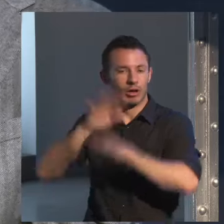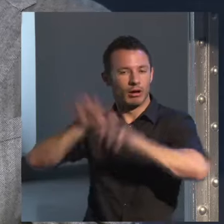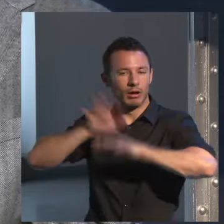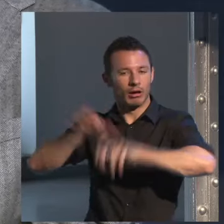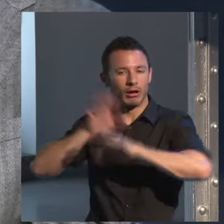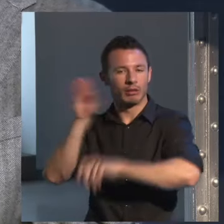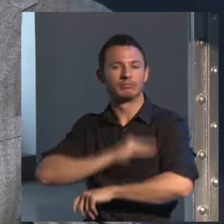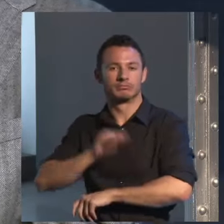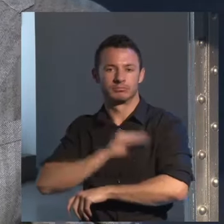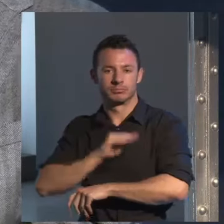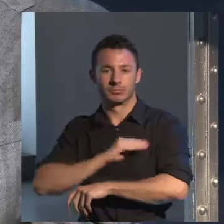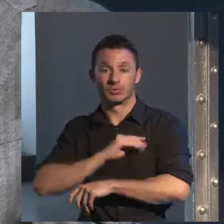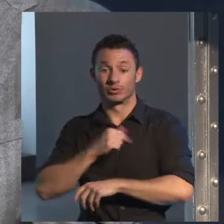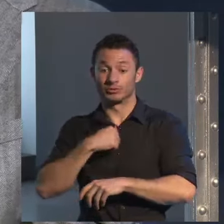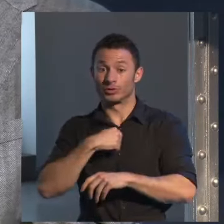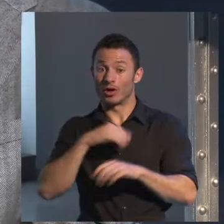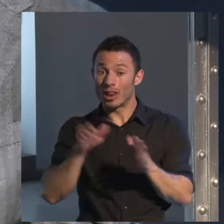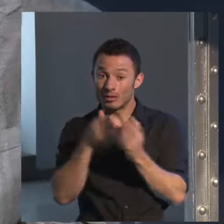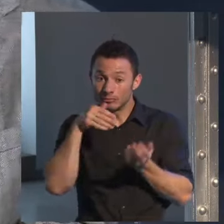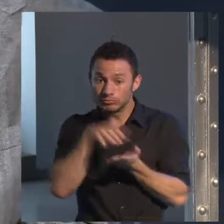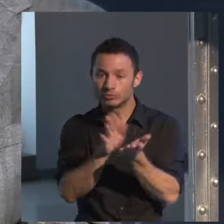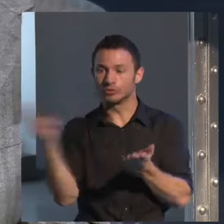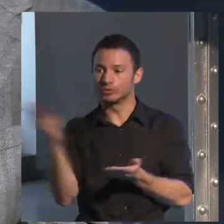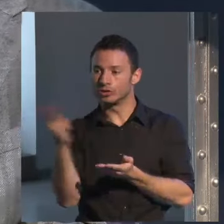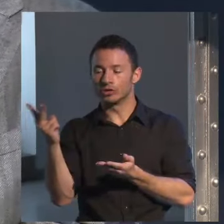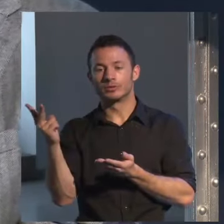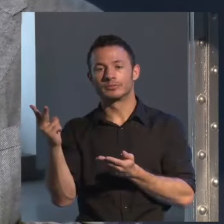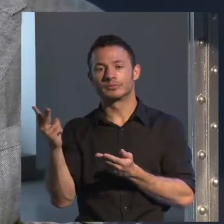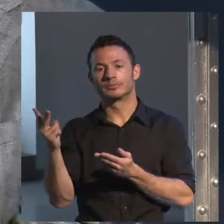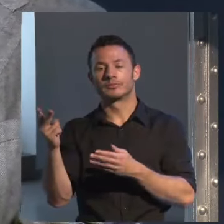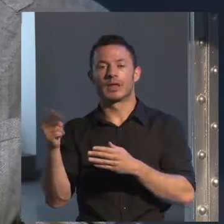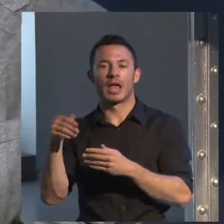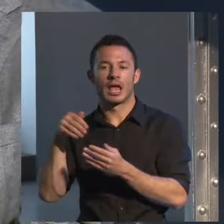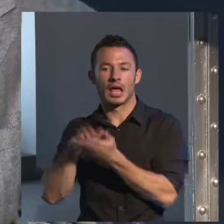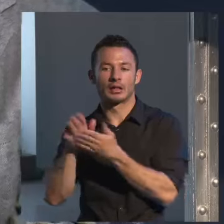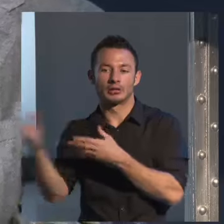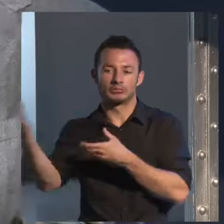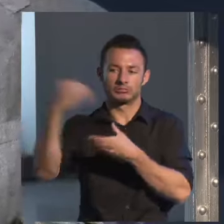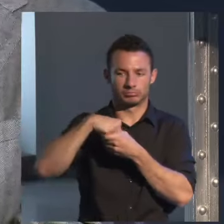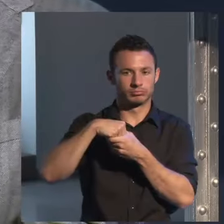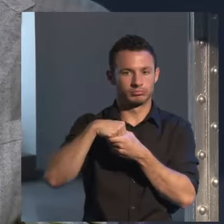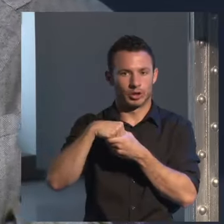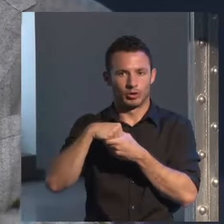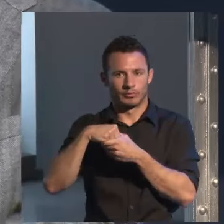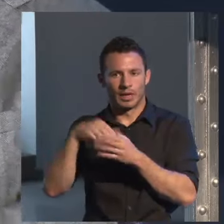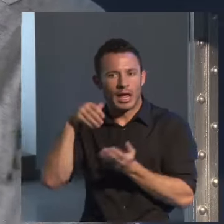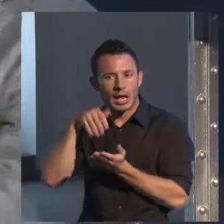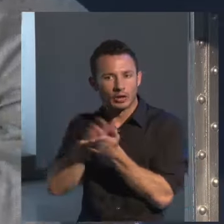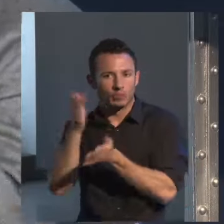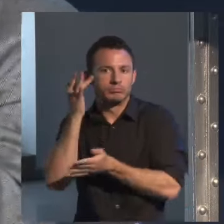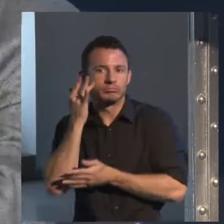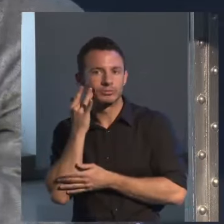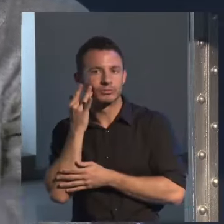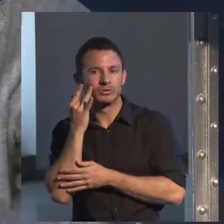publicado, ellos han intervenido como editores en el sentido exacto de la palabra editor. No son